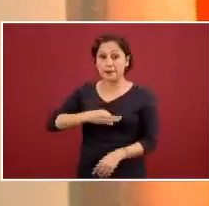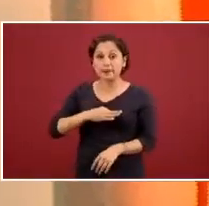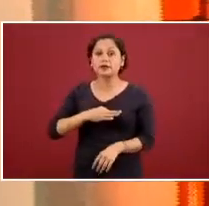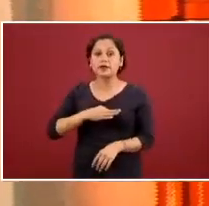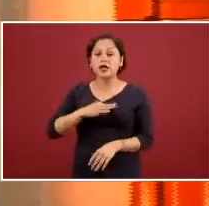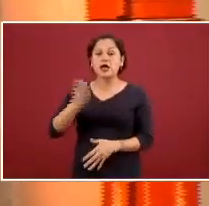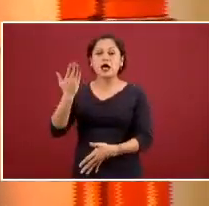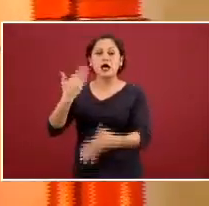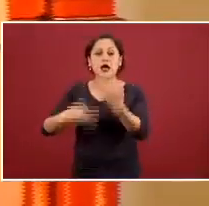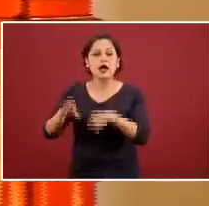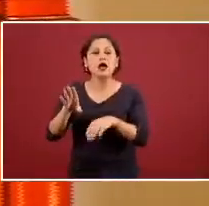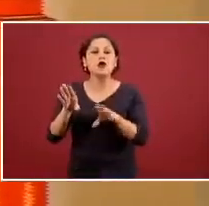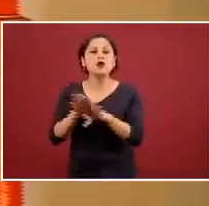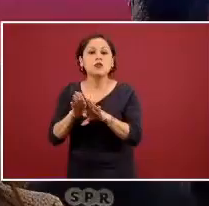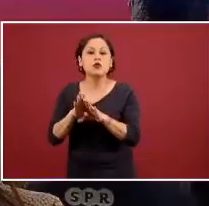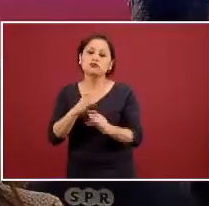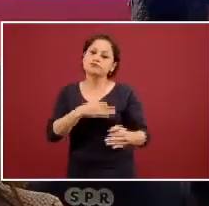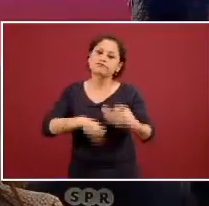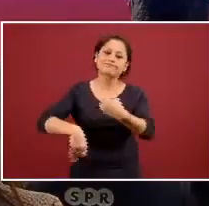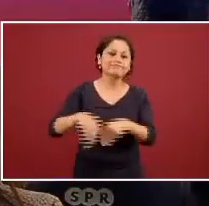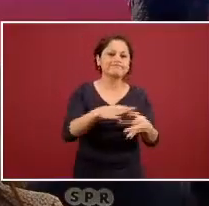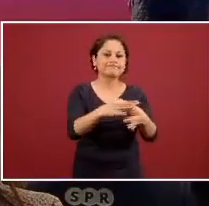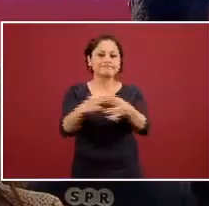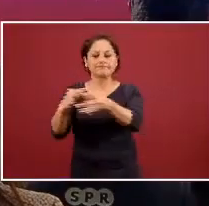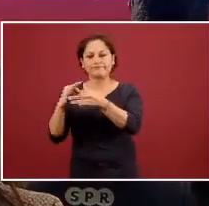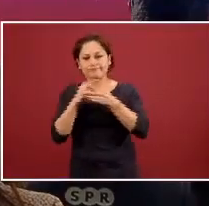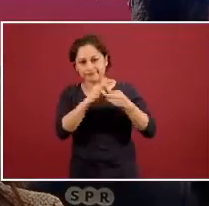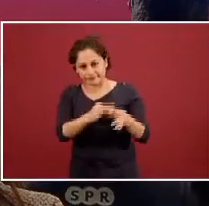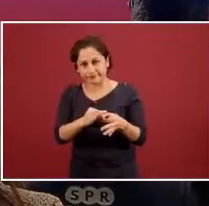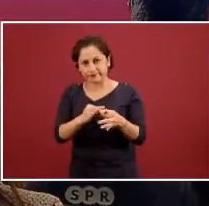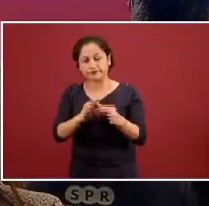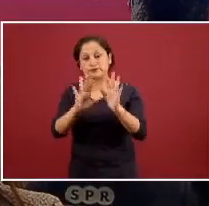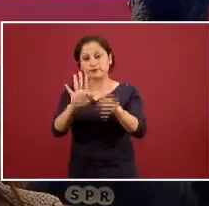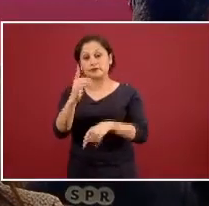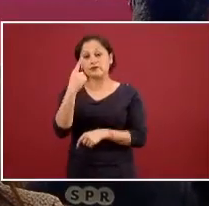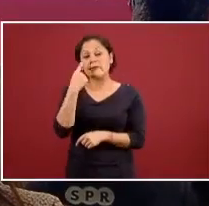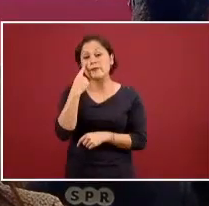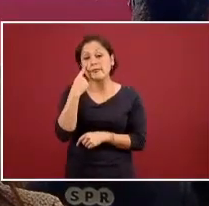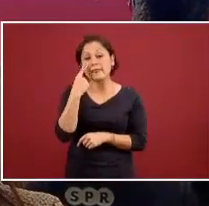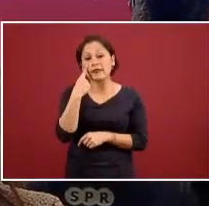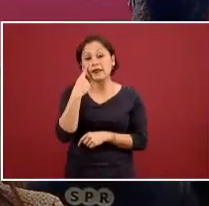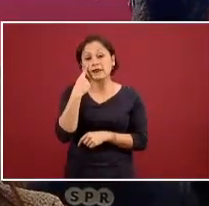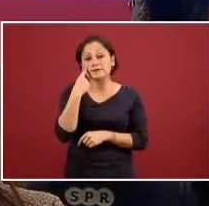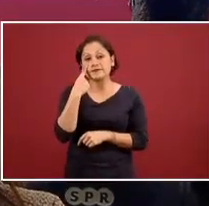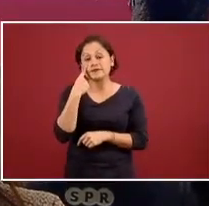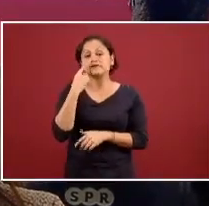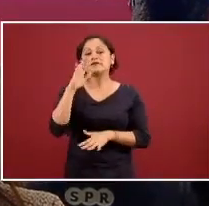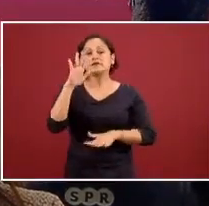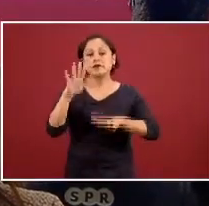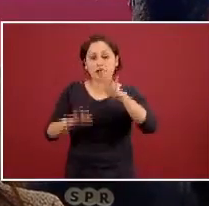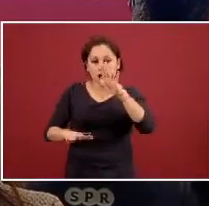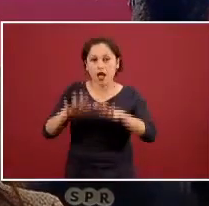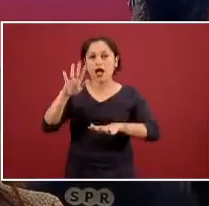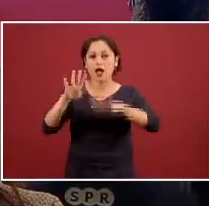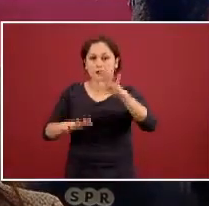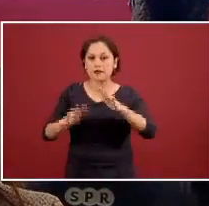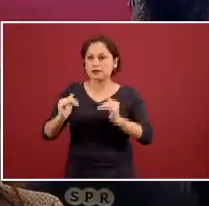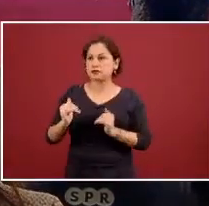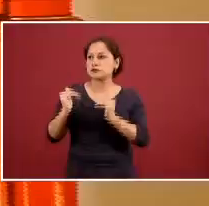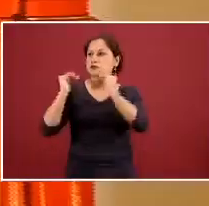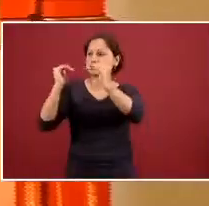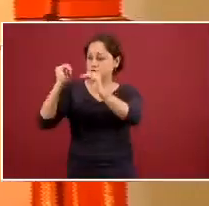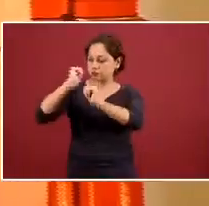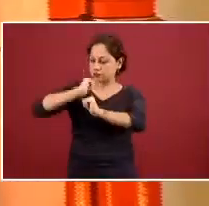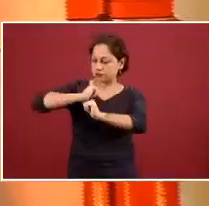uniforme incluso y esto es importante decirlo a pesar de que las decisiones estarán alineadas con las autoridades